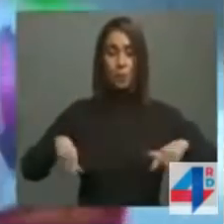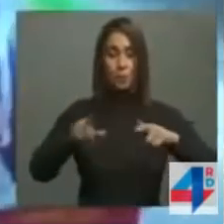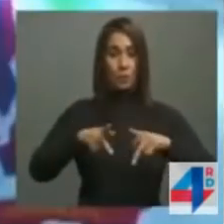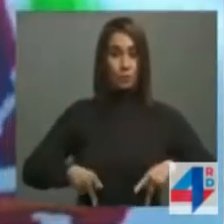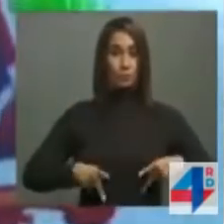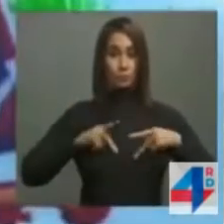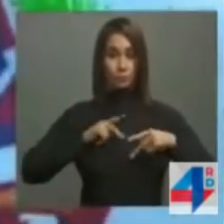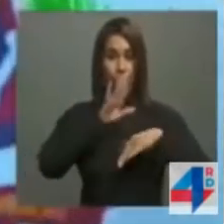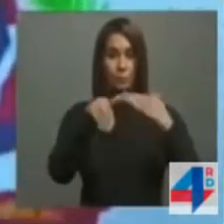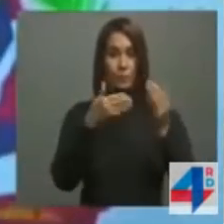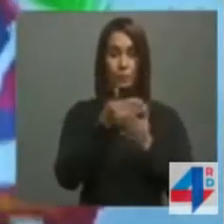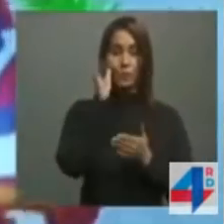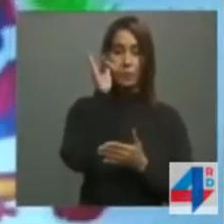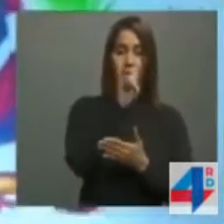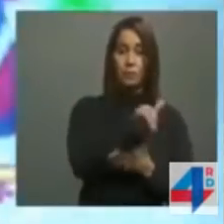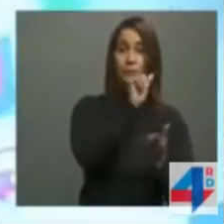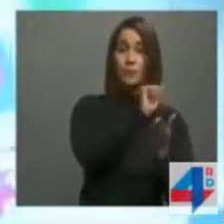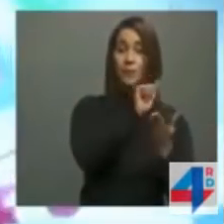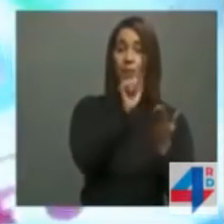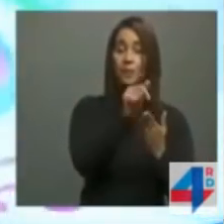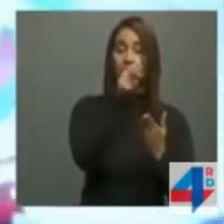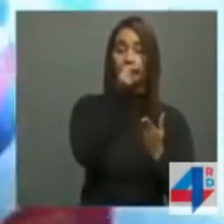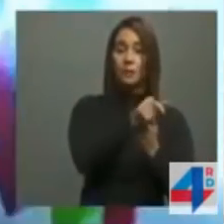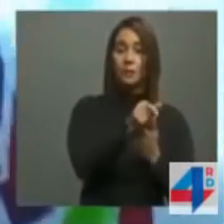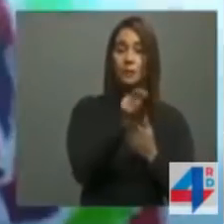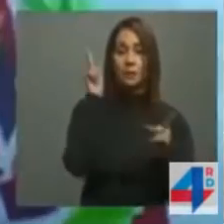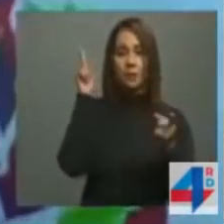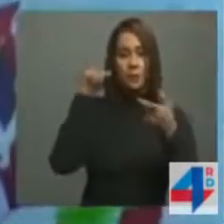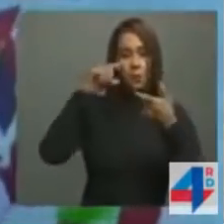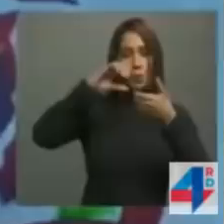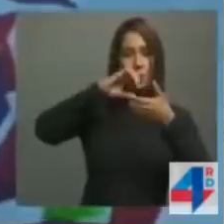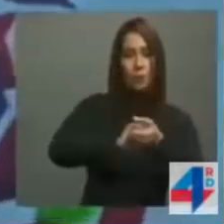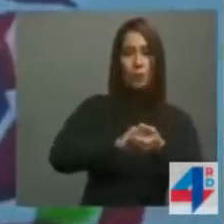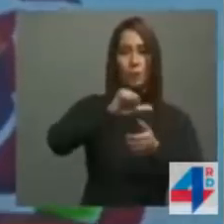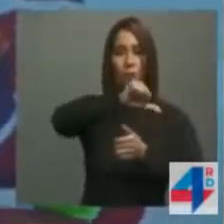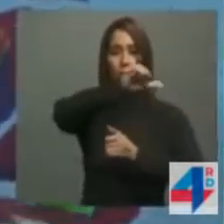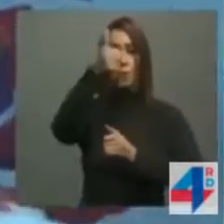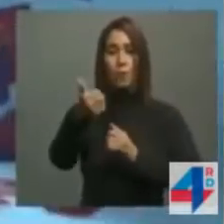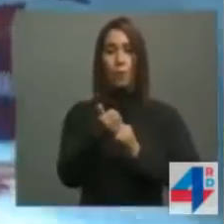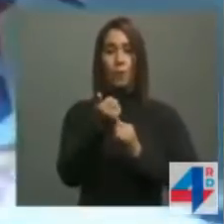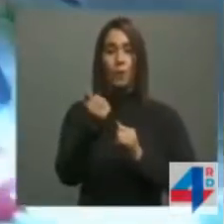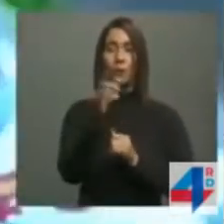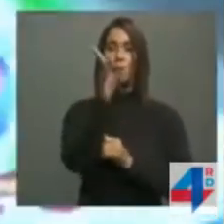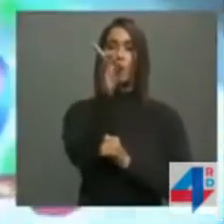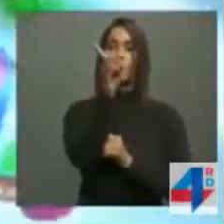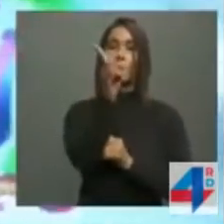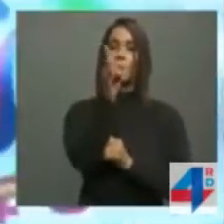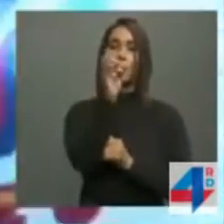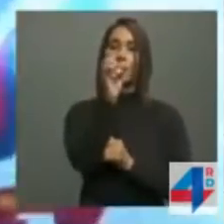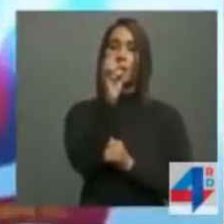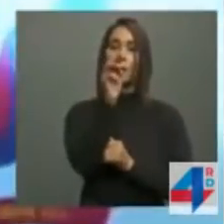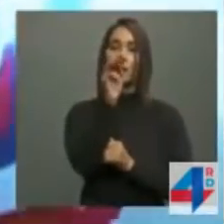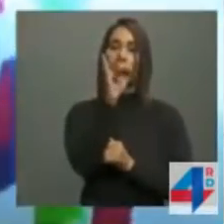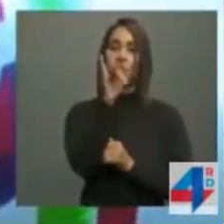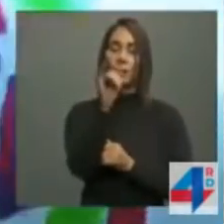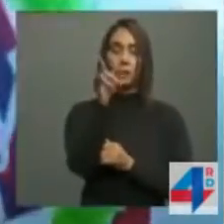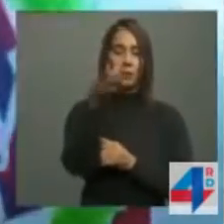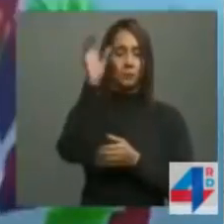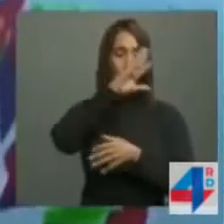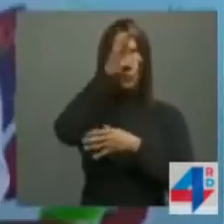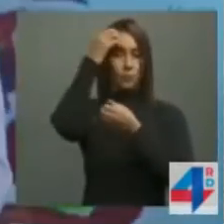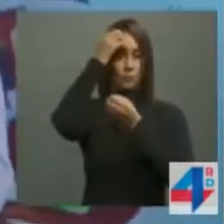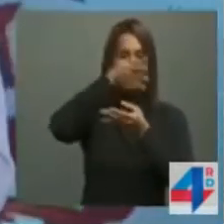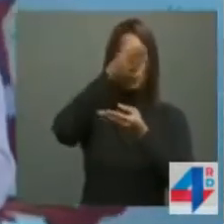entre otros. Este sistema será coordinado con todas las otras agencias por el DNI, enviando toda esa